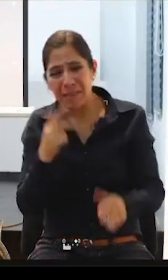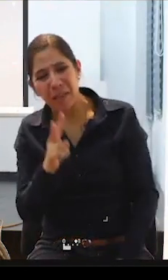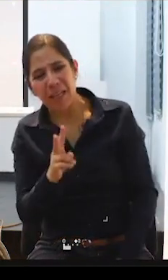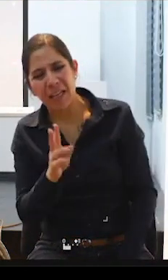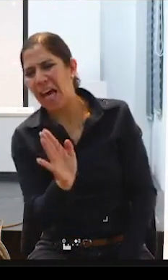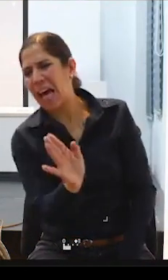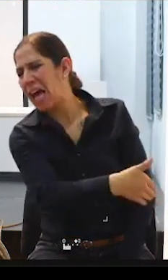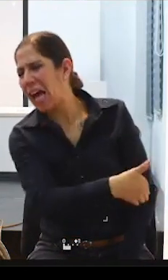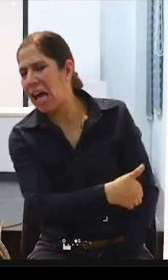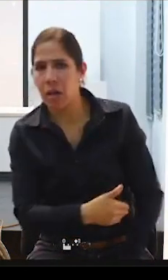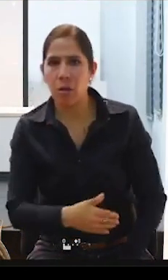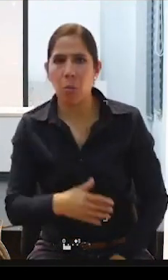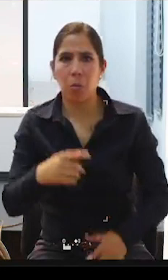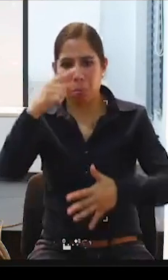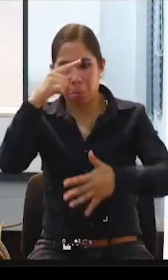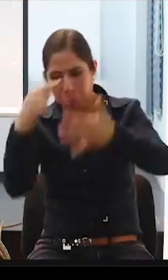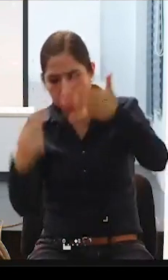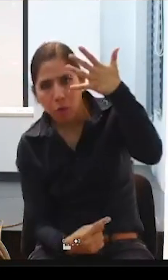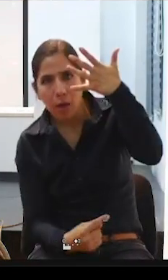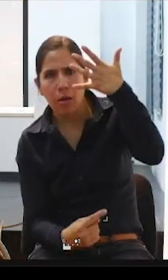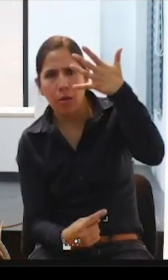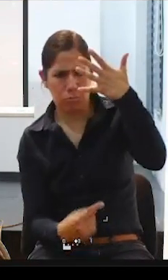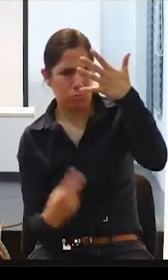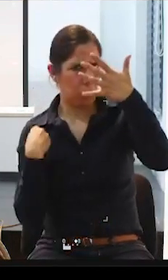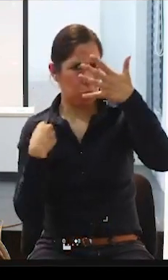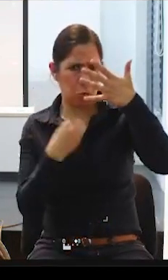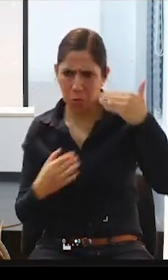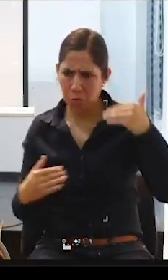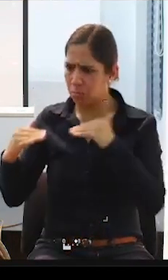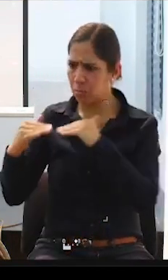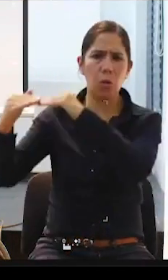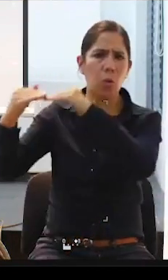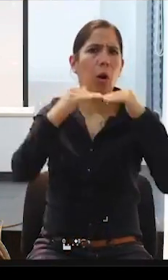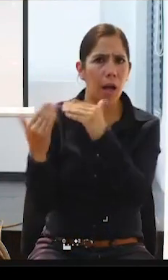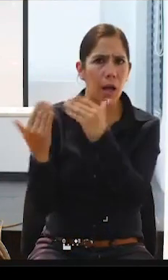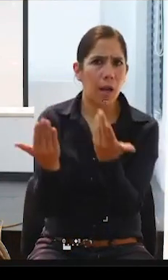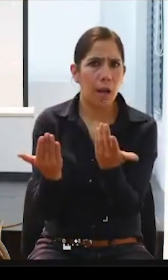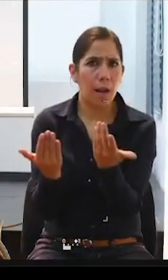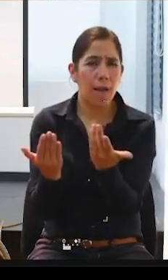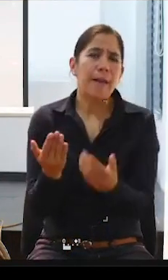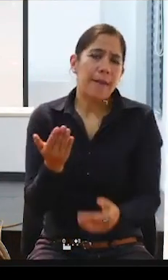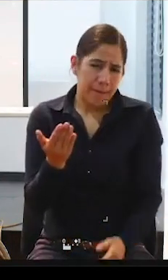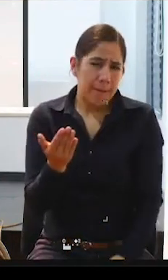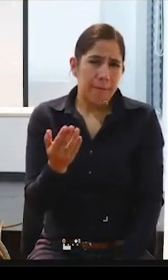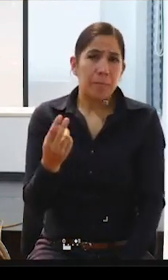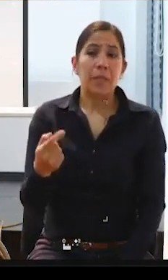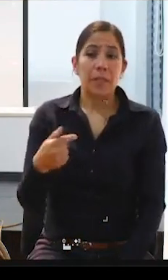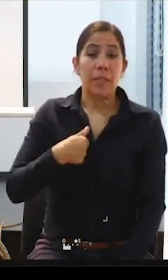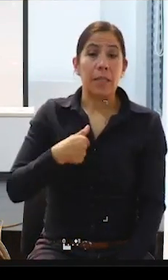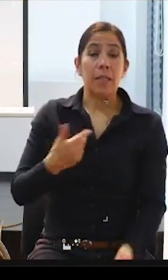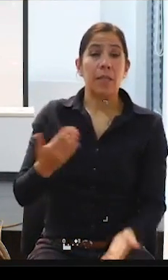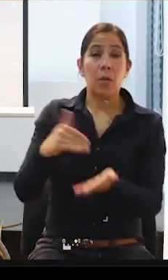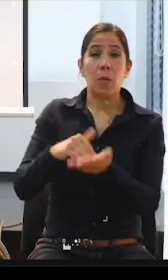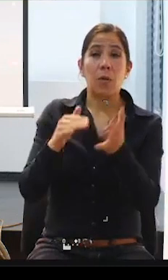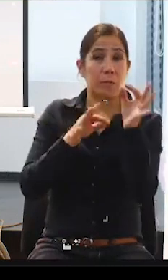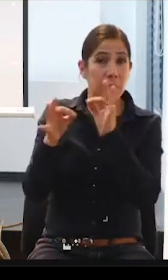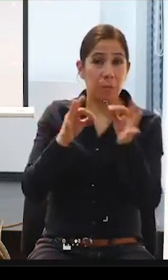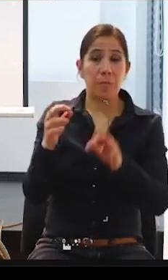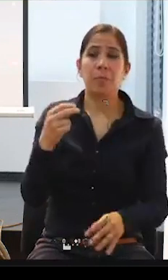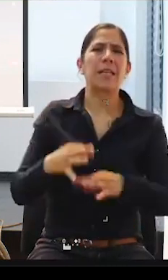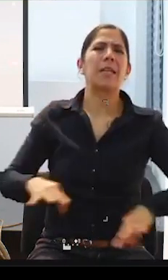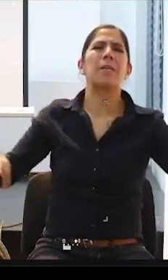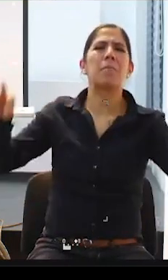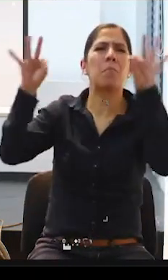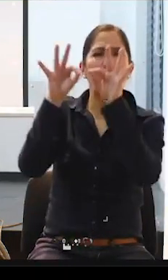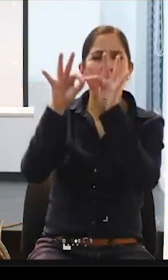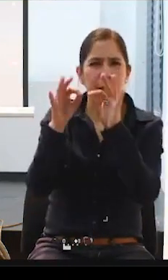categoría ¿verdad? y cuando somos ciudadanos como cualquier otra persona y reitero por eso la importancia de estos espacios